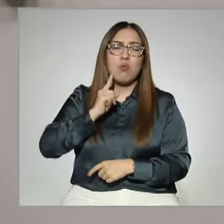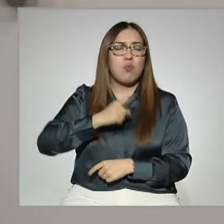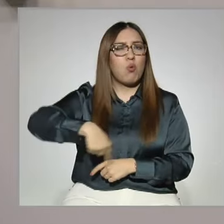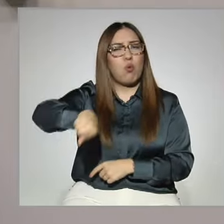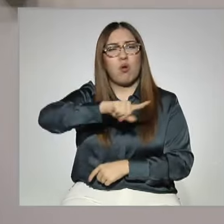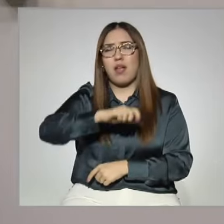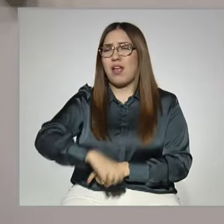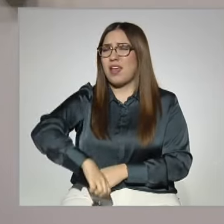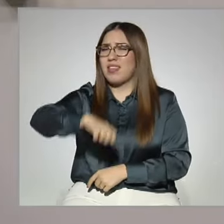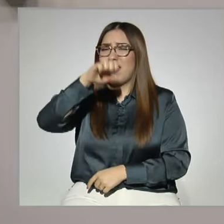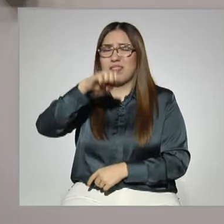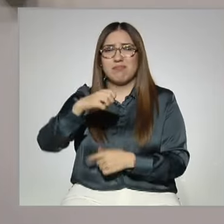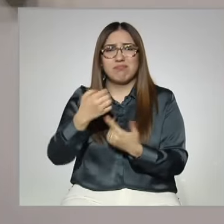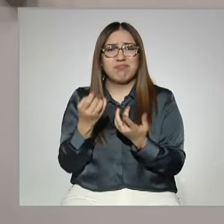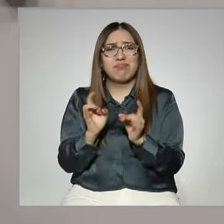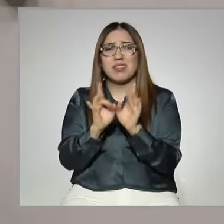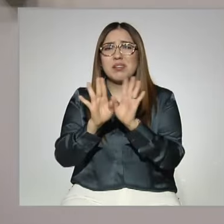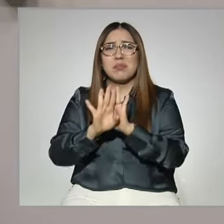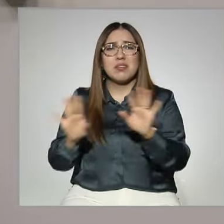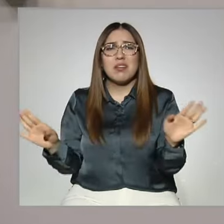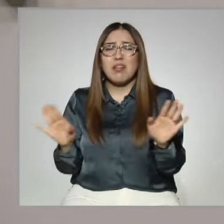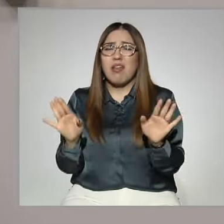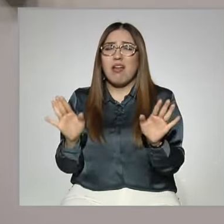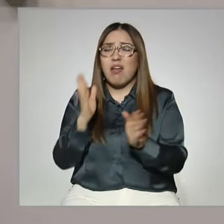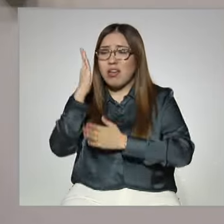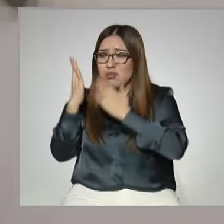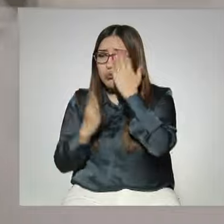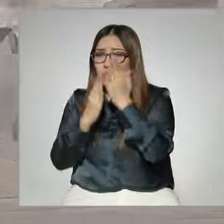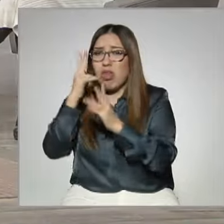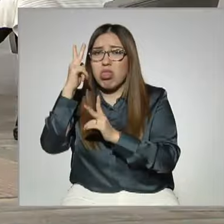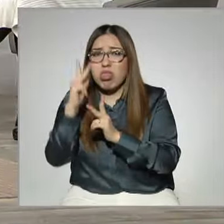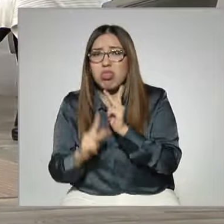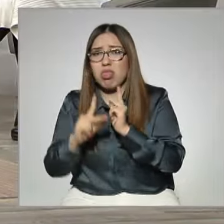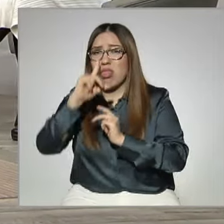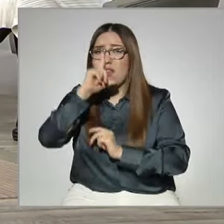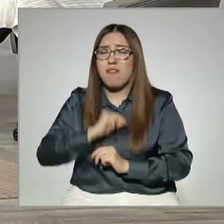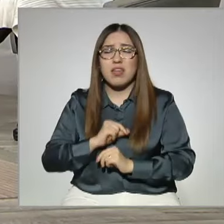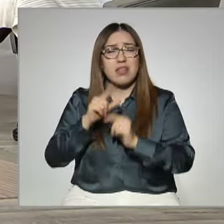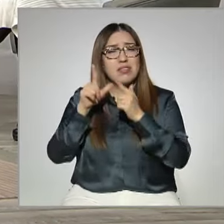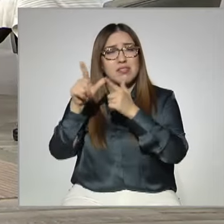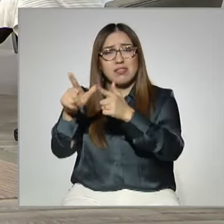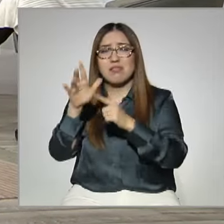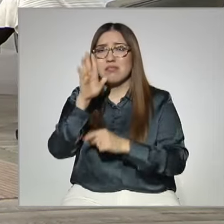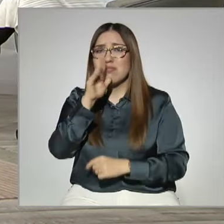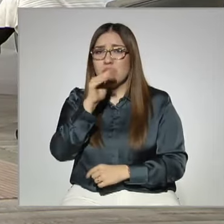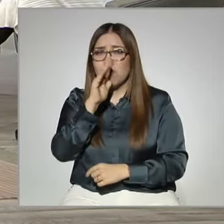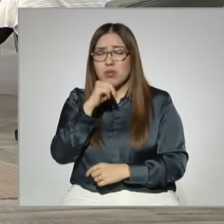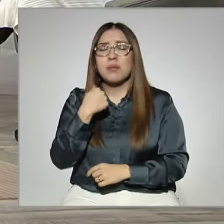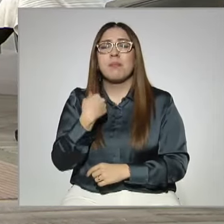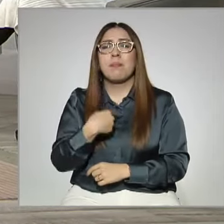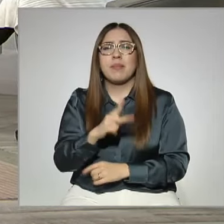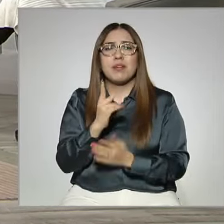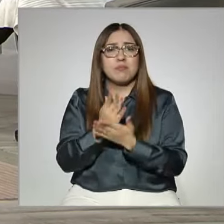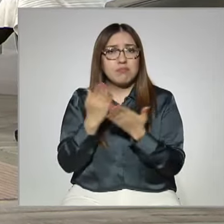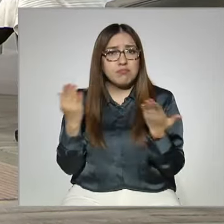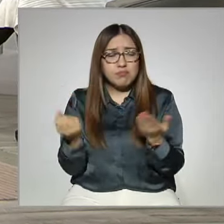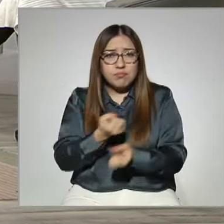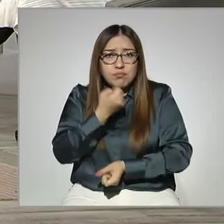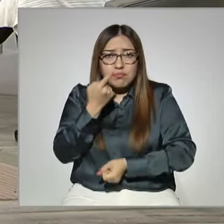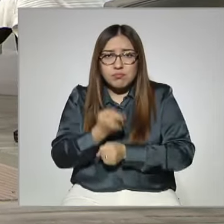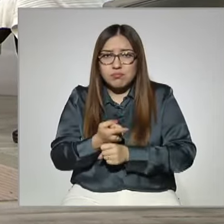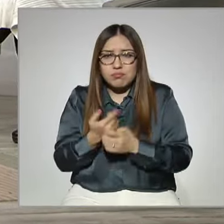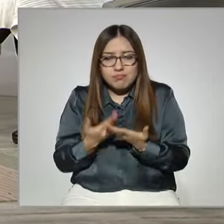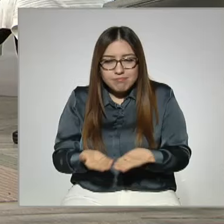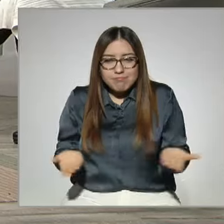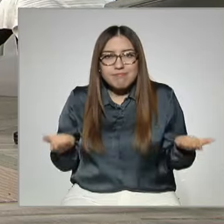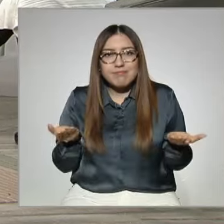cualquier edad abandonan sus estudios, no continúan con su secundaria, con su prepa, con su bachillerato, pero la oportunidad está